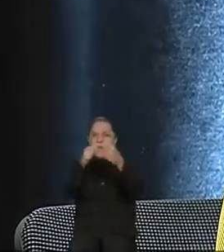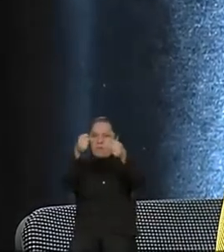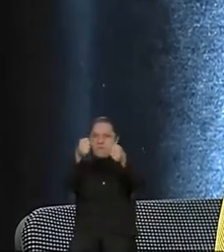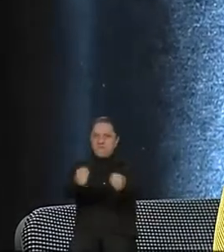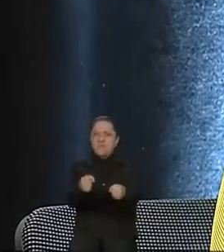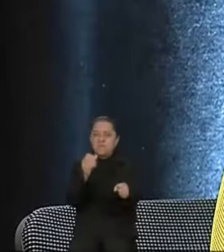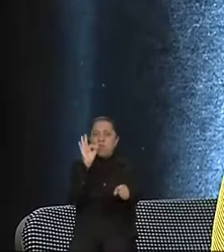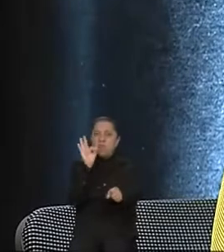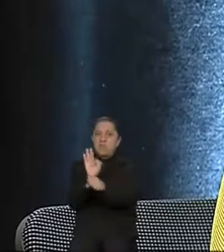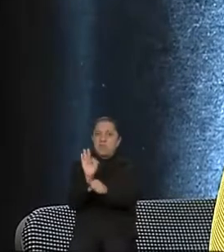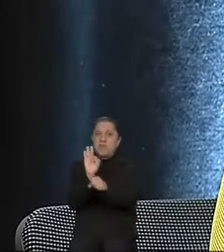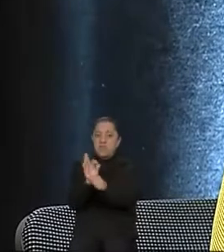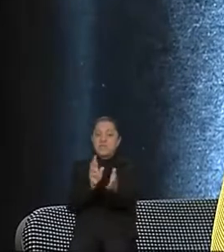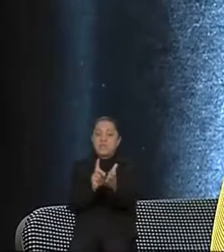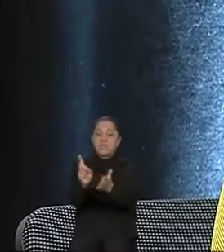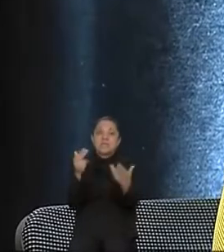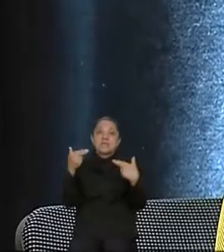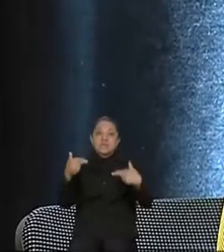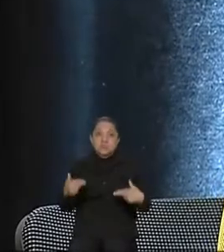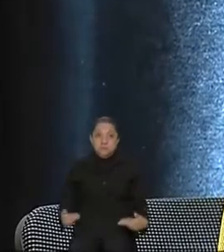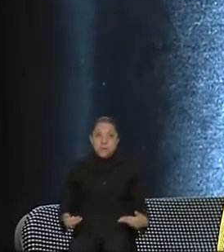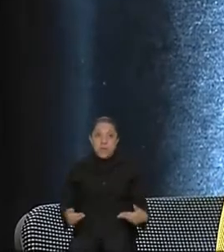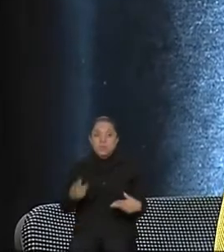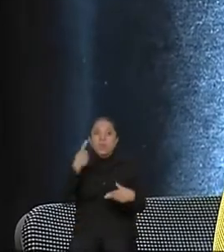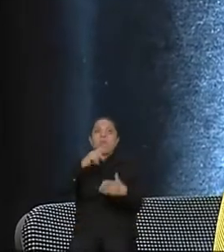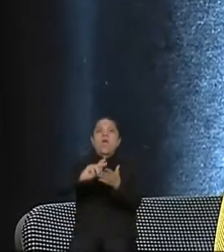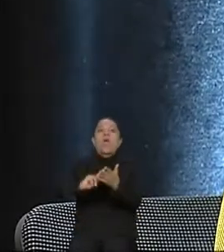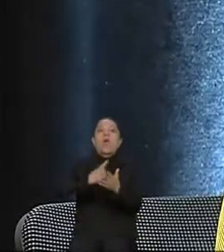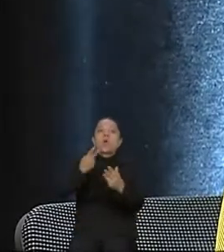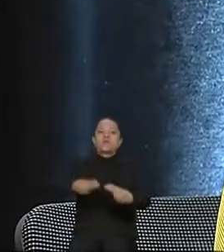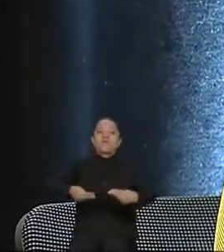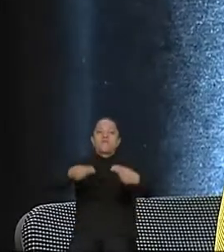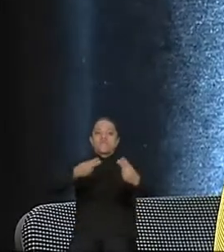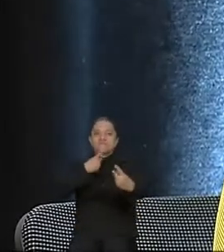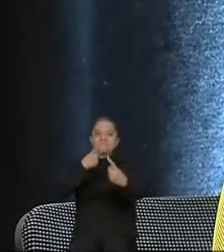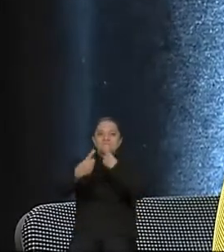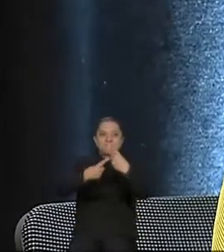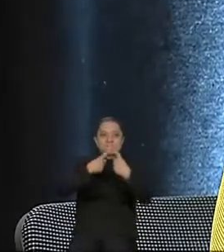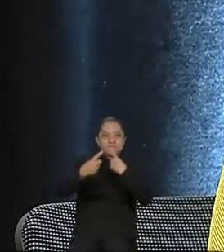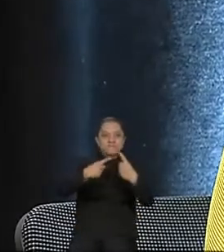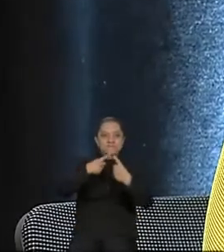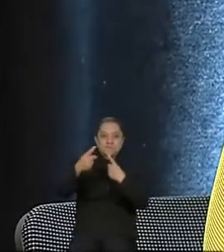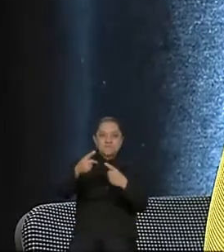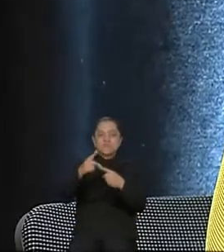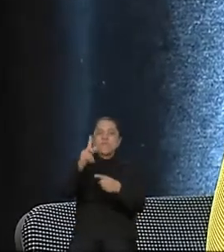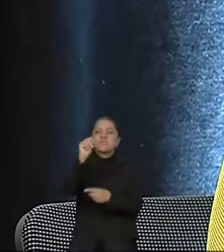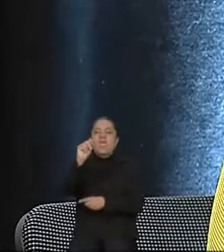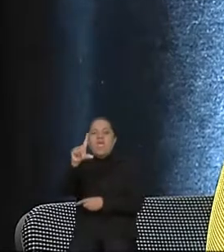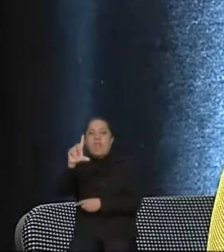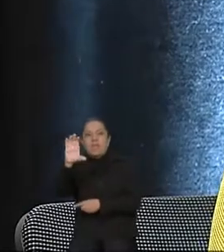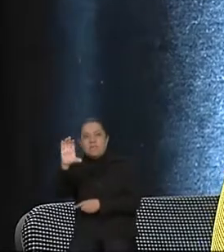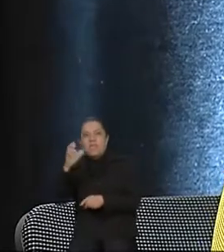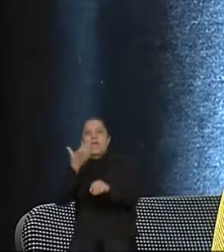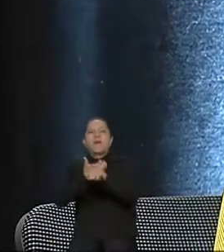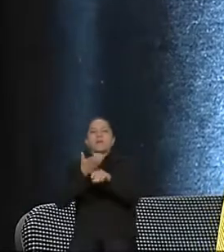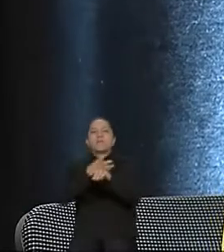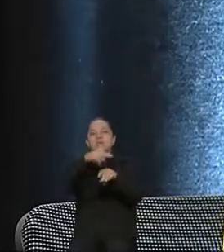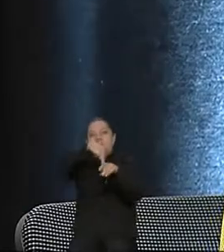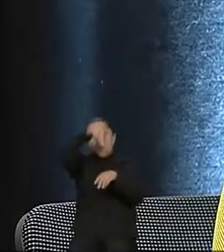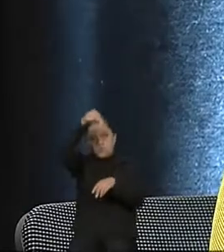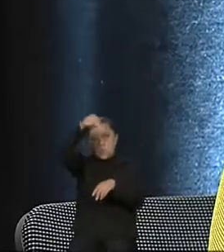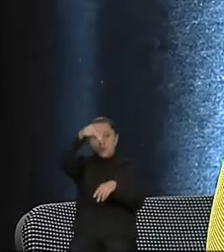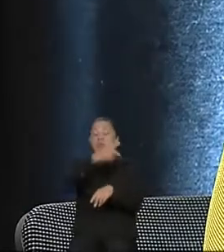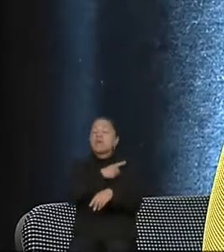derechos humanos, que en la renegociación que se hace del Tratado de Libre Comercio con América del Norte debe ser en un plano de